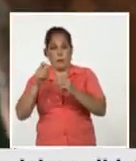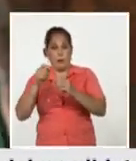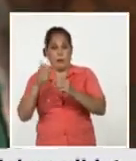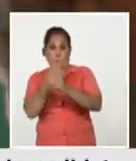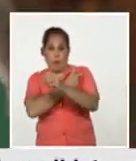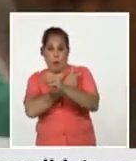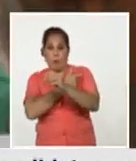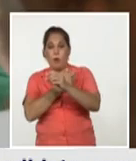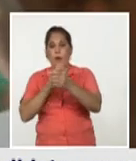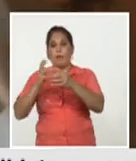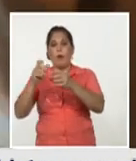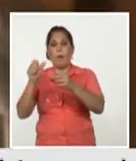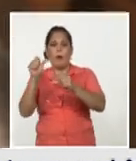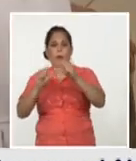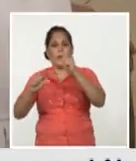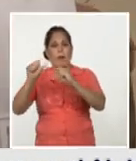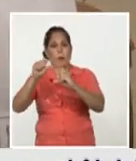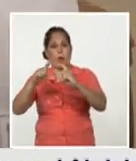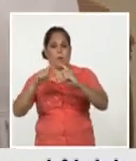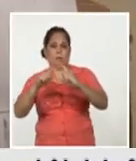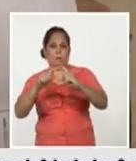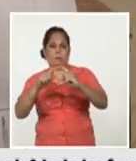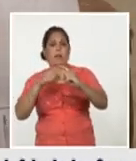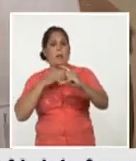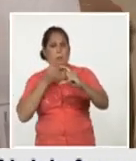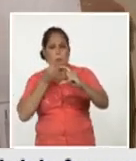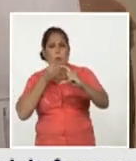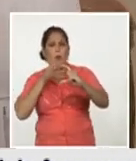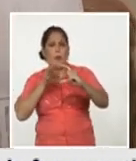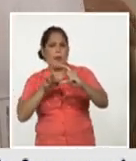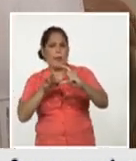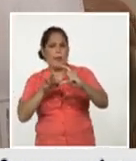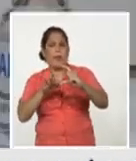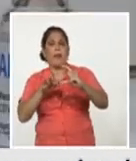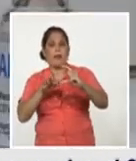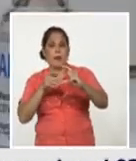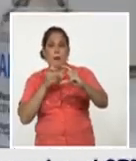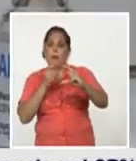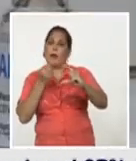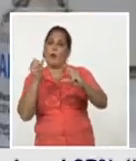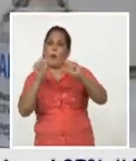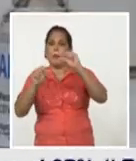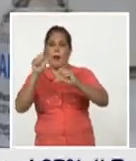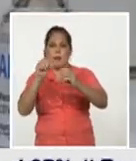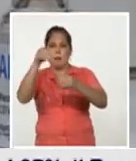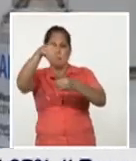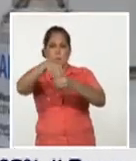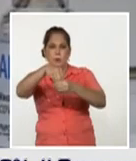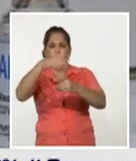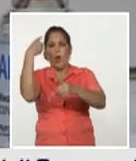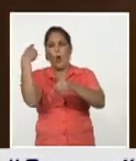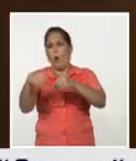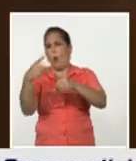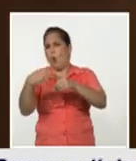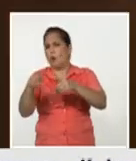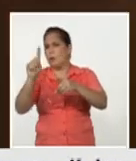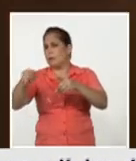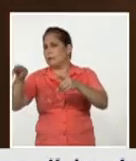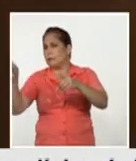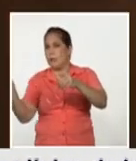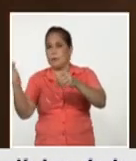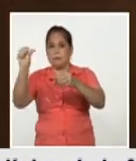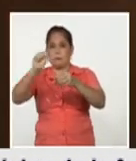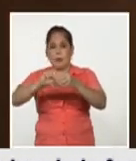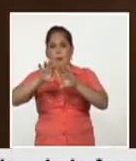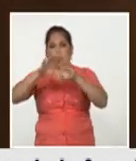plataformas de vacunas de subunidad que tienen la posibilidad de que puedan combinarse con otras vacunas que existen a